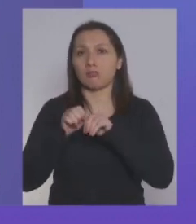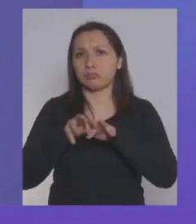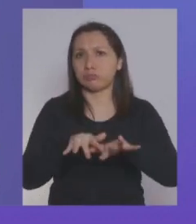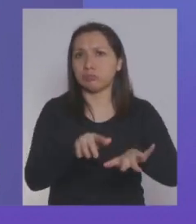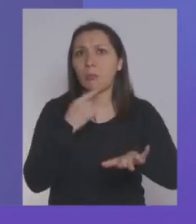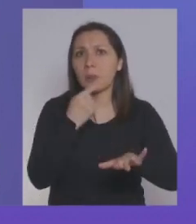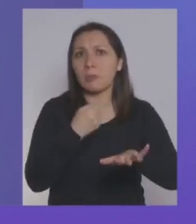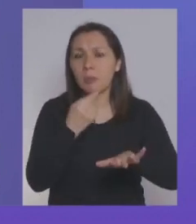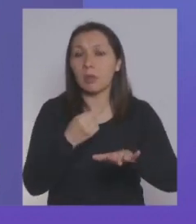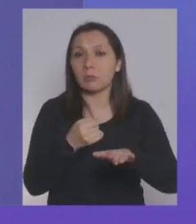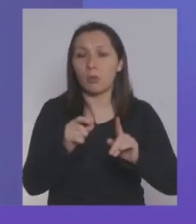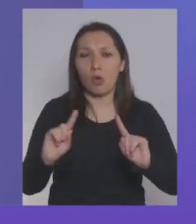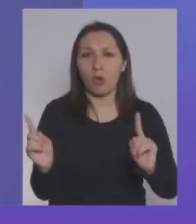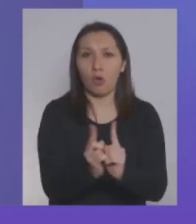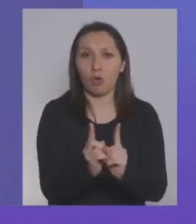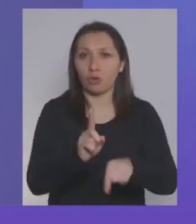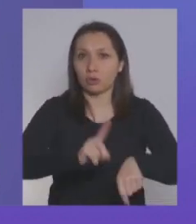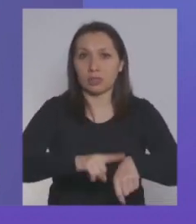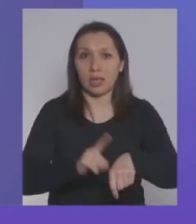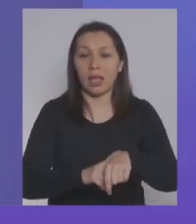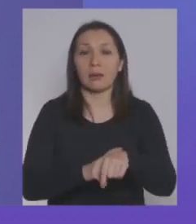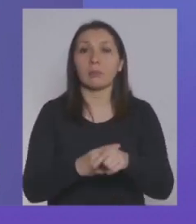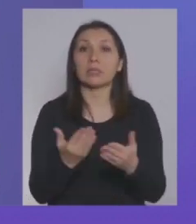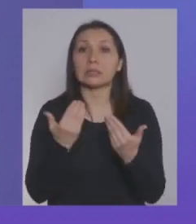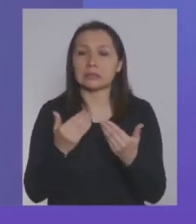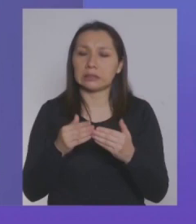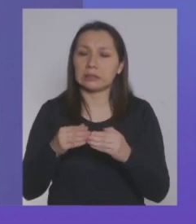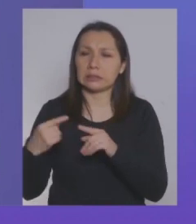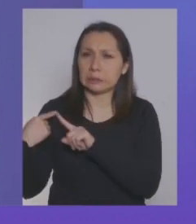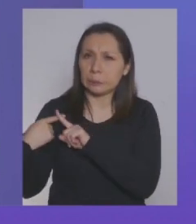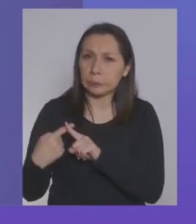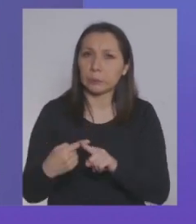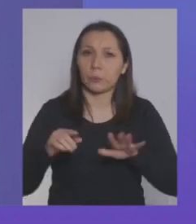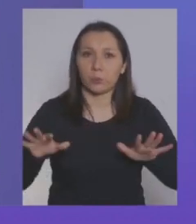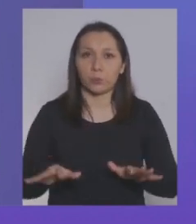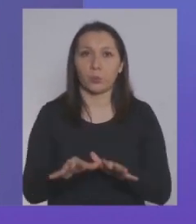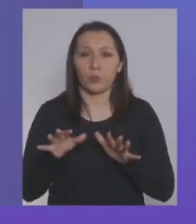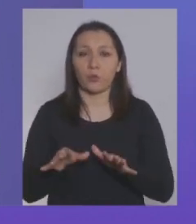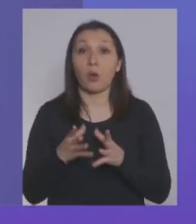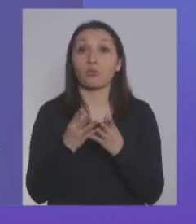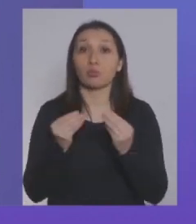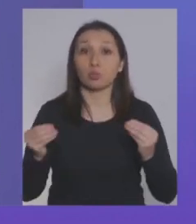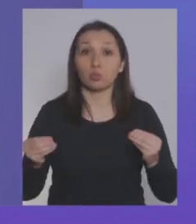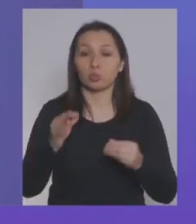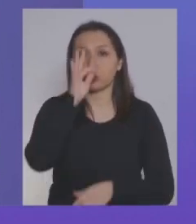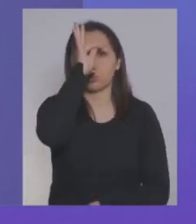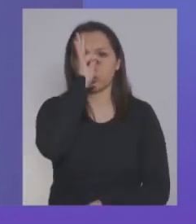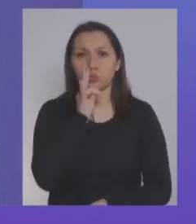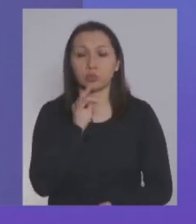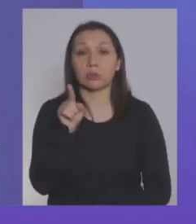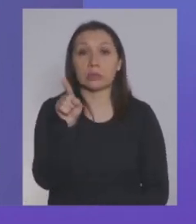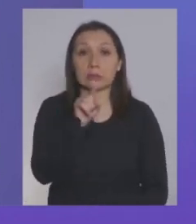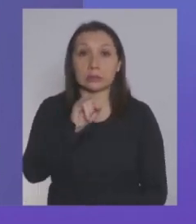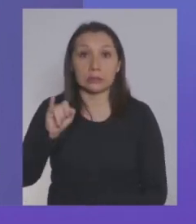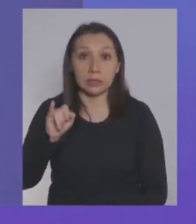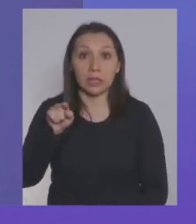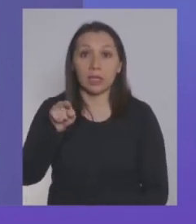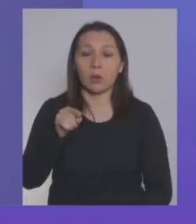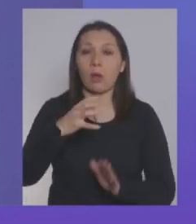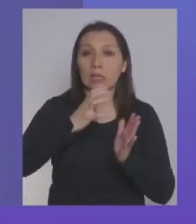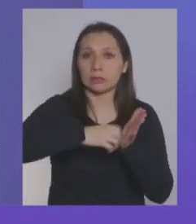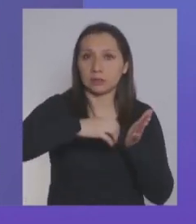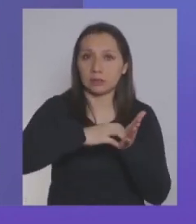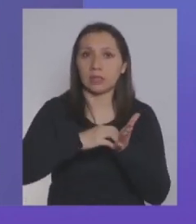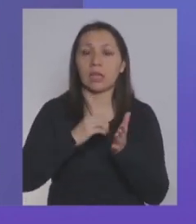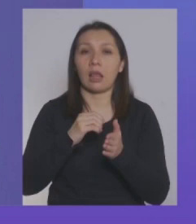en un tiempo muy acotado. Esto ha requerido el sacrificio y el esfuerzo de muchos funcionarios de Impuestos Internos, de Tesorería,